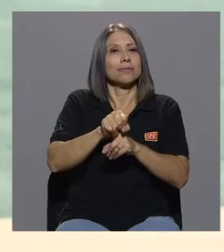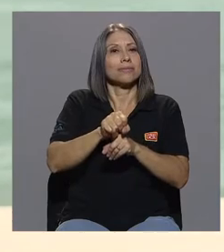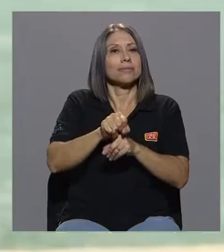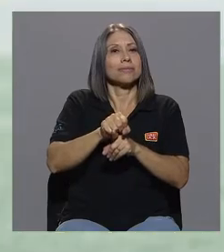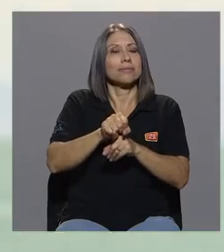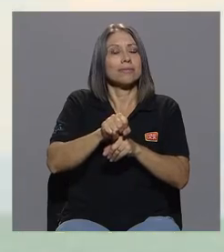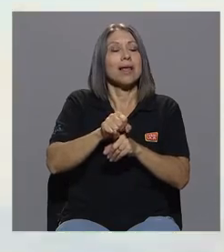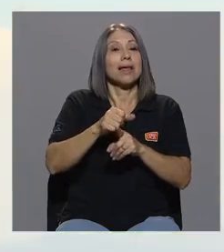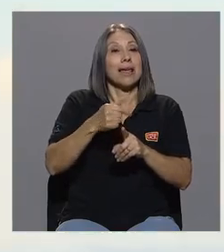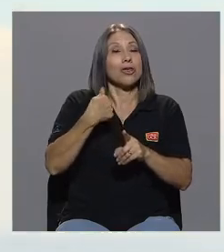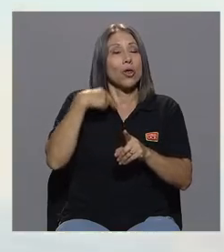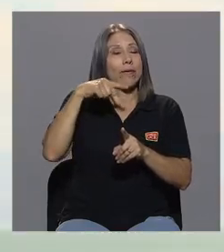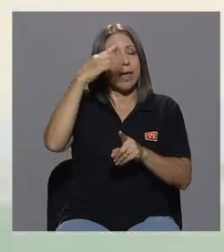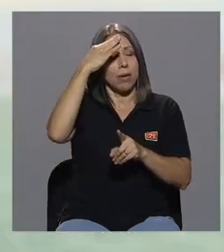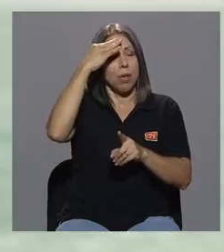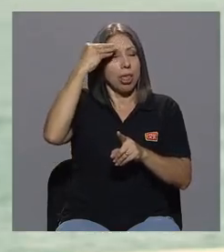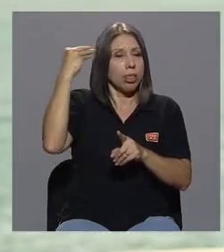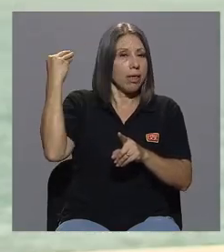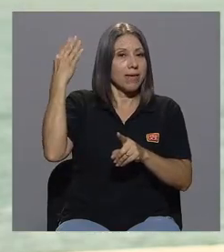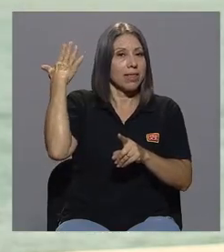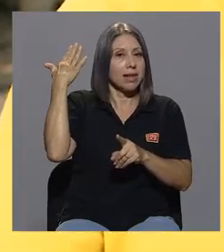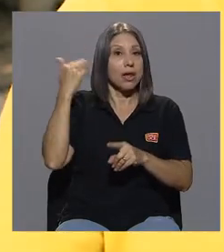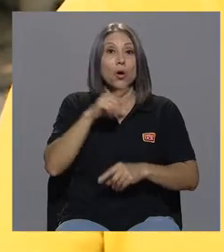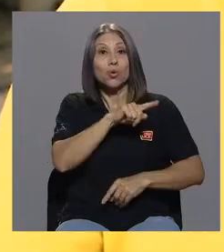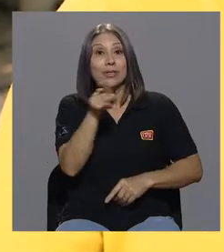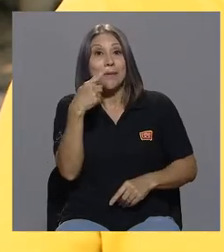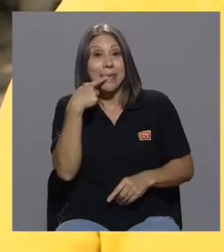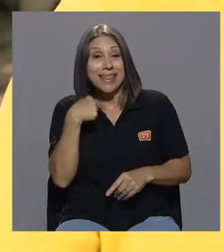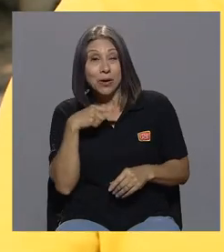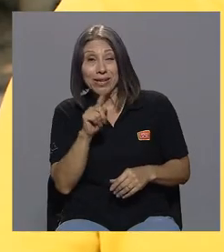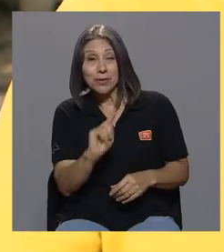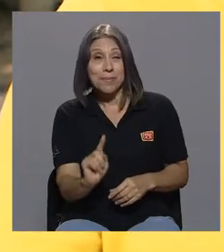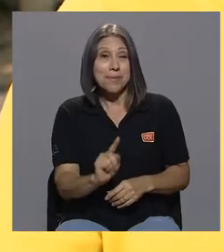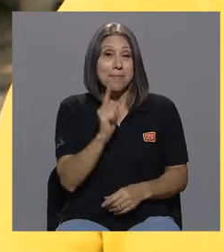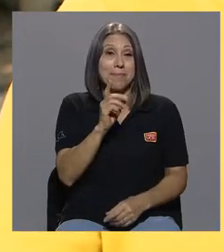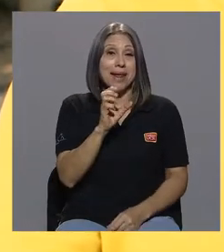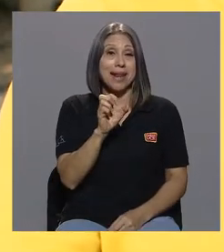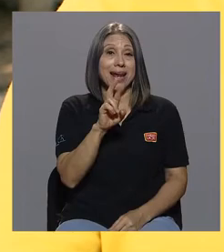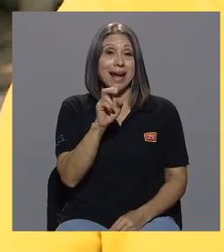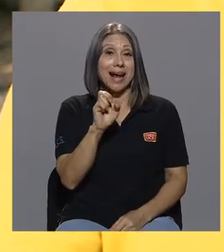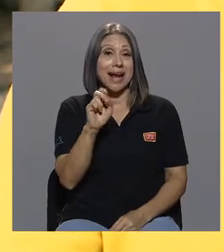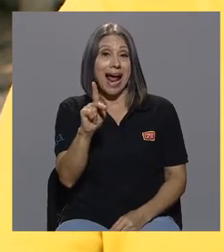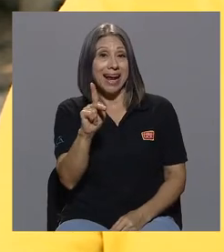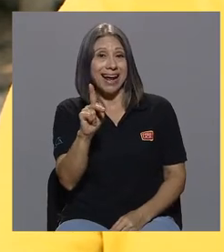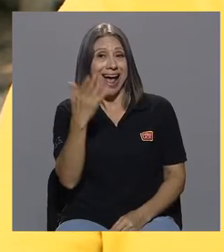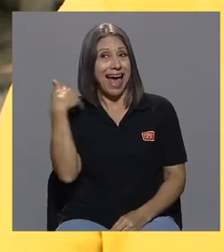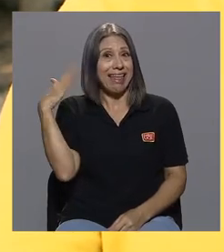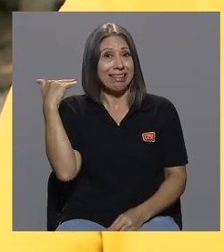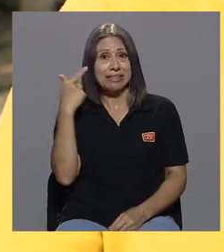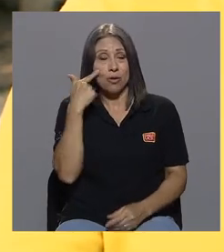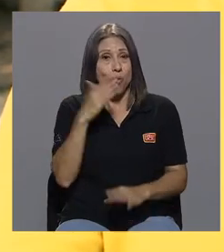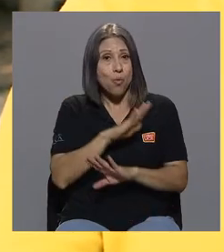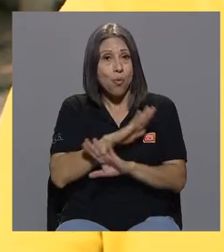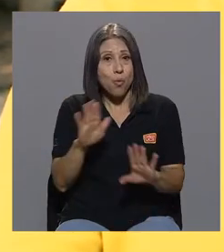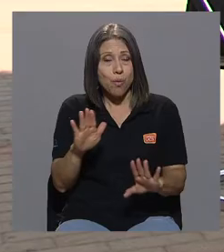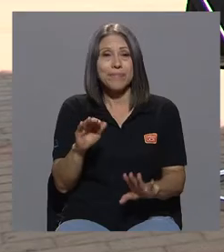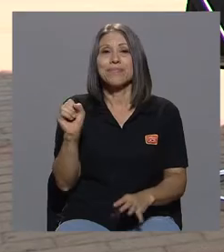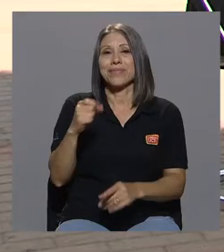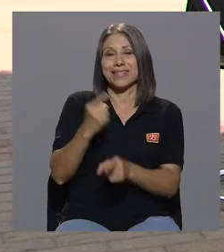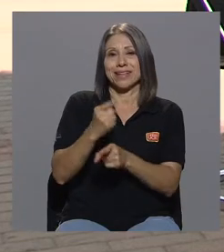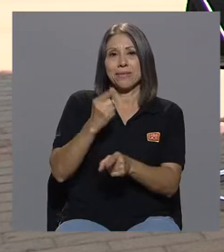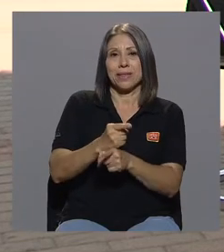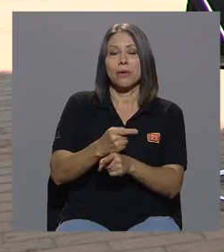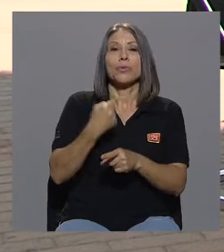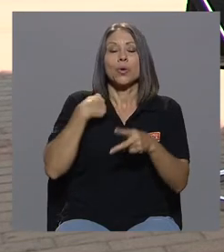decía, eso me llevó a mi primer crack. Eso casi que nadie lo conocía en ese momento, me decía usted. Exactamente. Cuando yo empiezo a